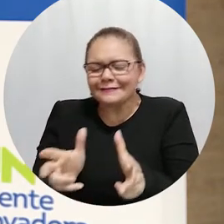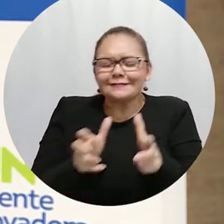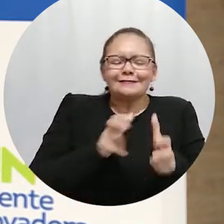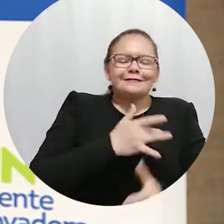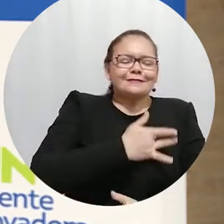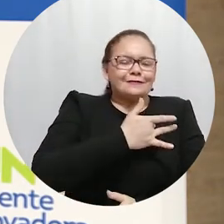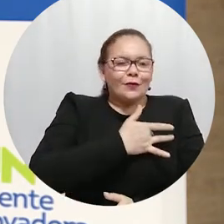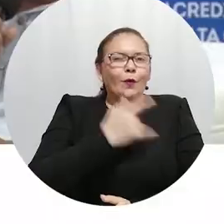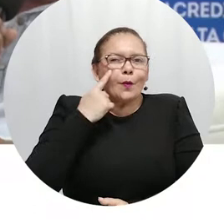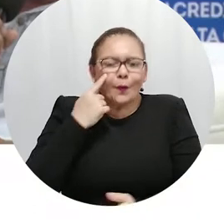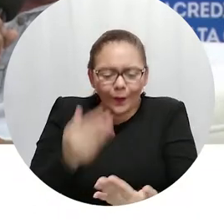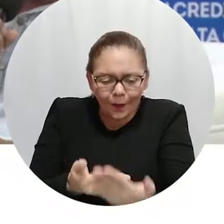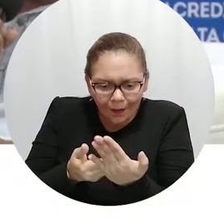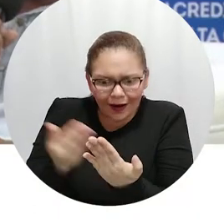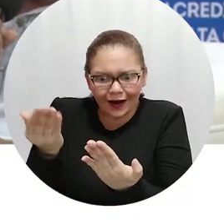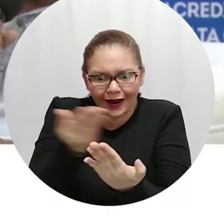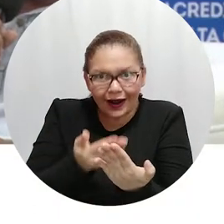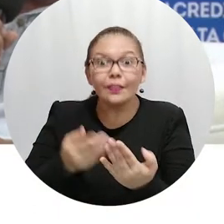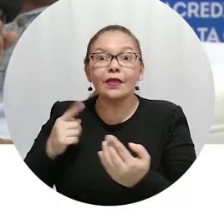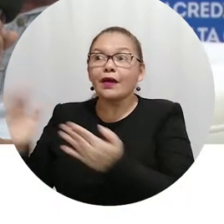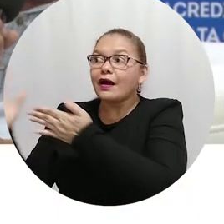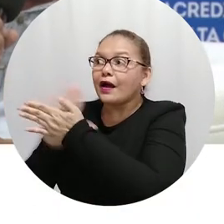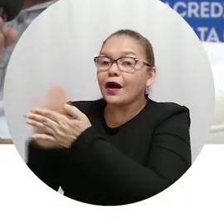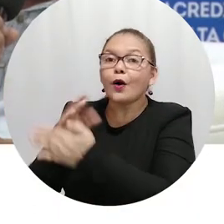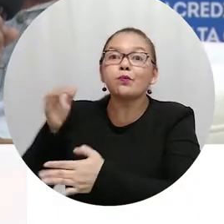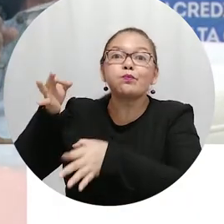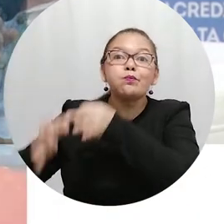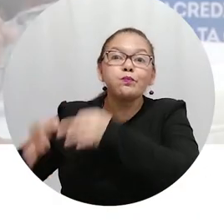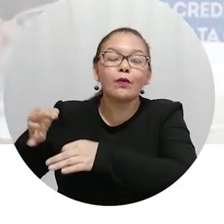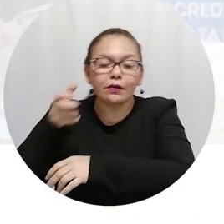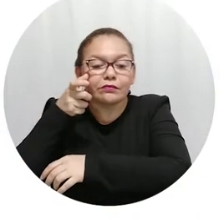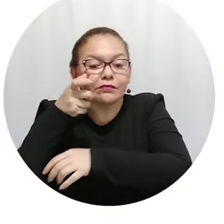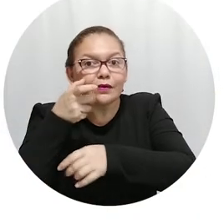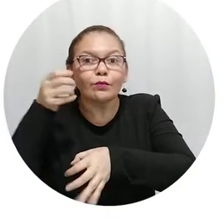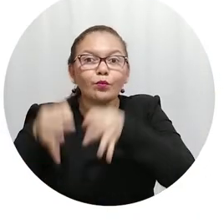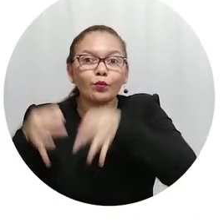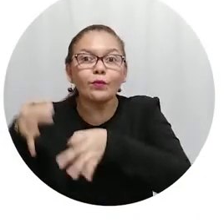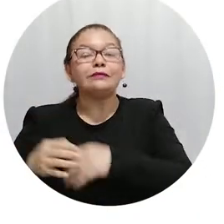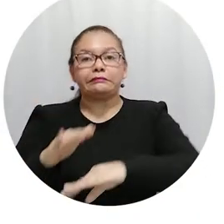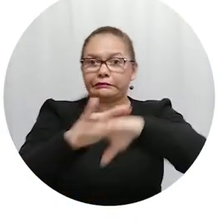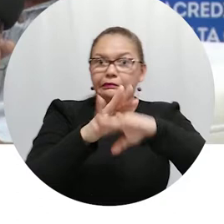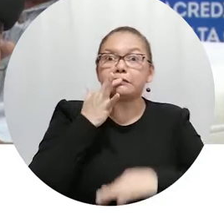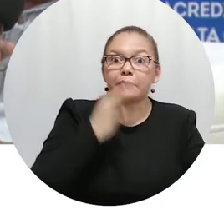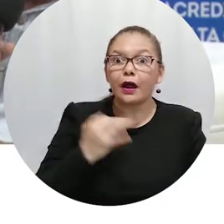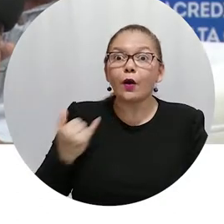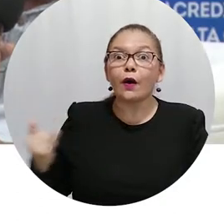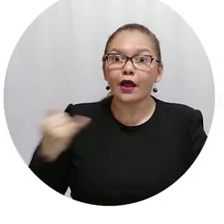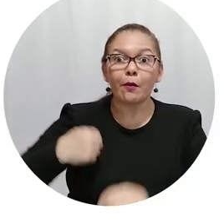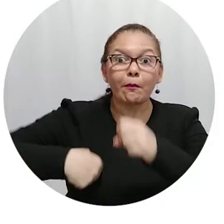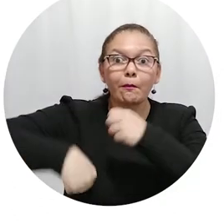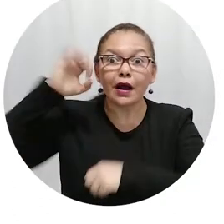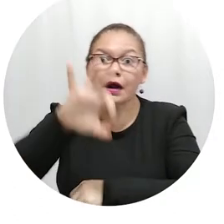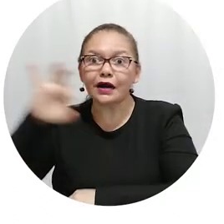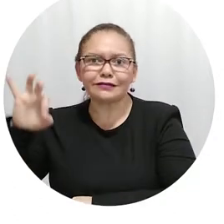de ver sus creaciones, de escuchar a los jurados que estuvieron participando, que soy sincera, no la tuvieron fácil,